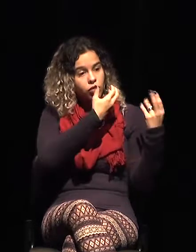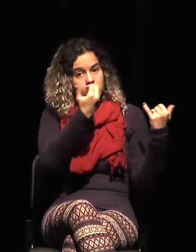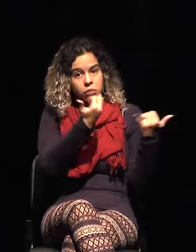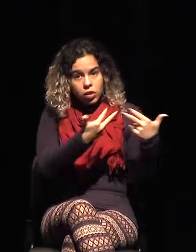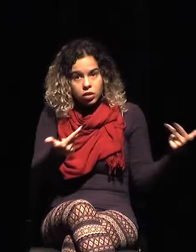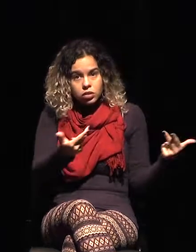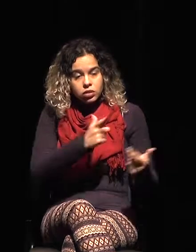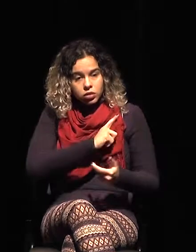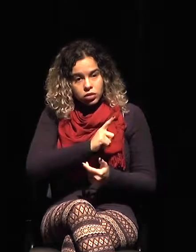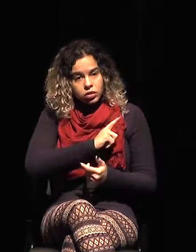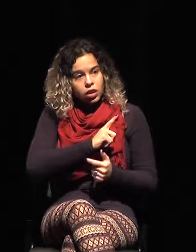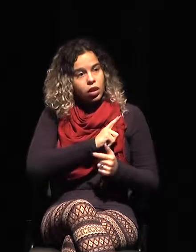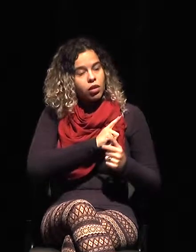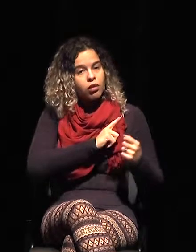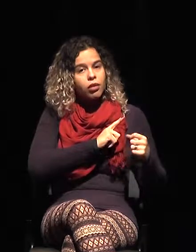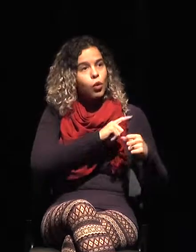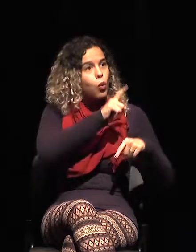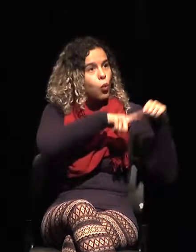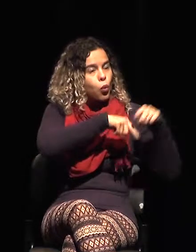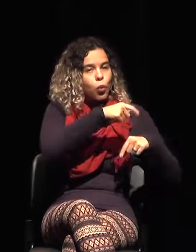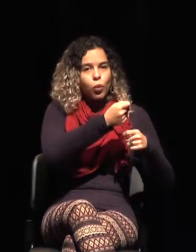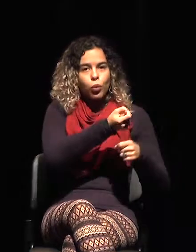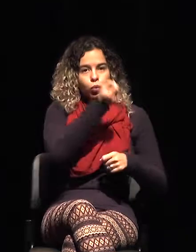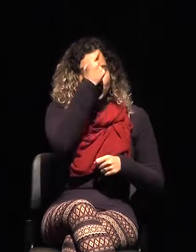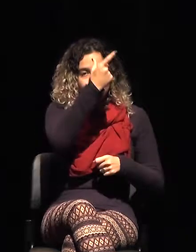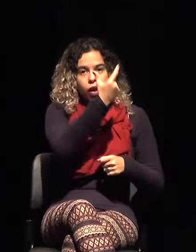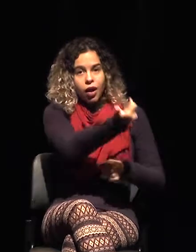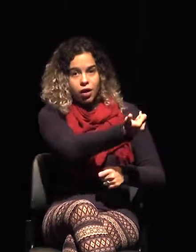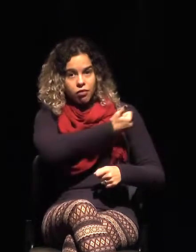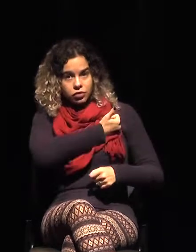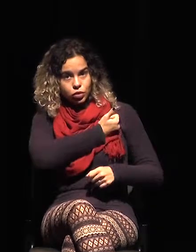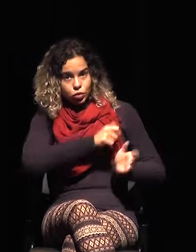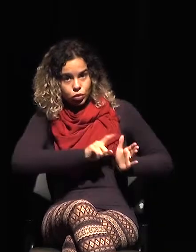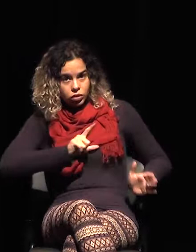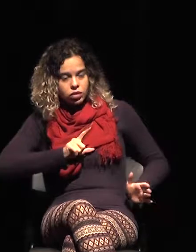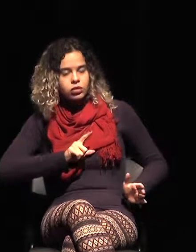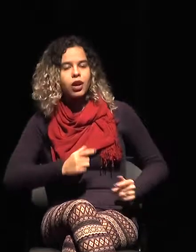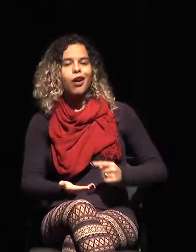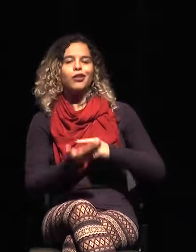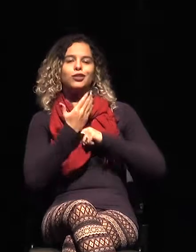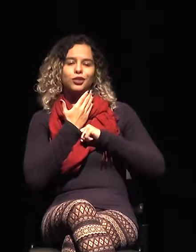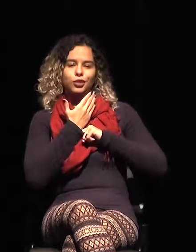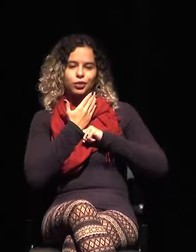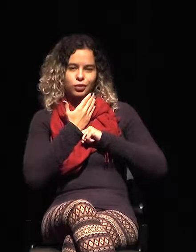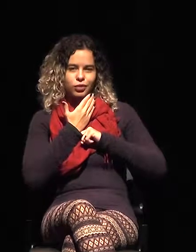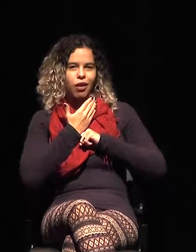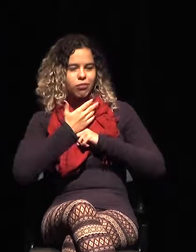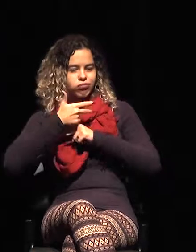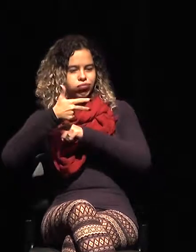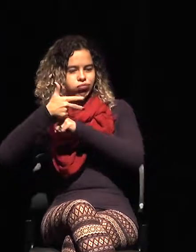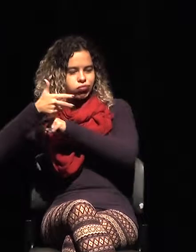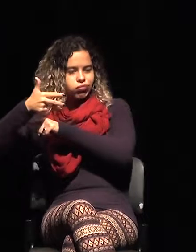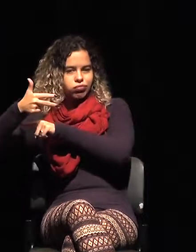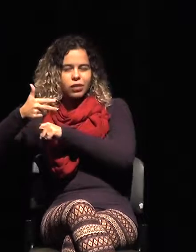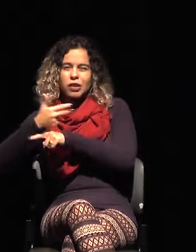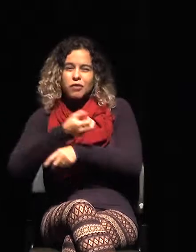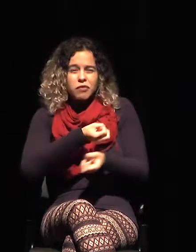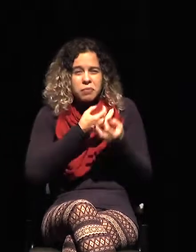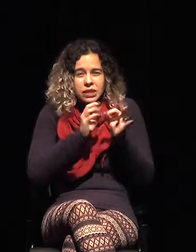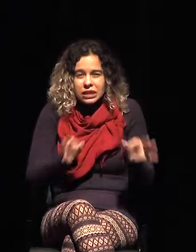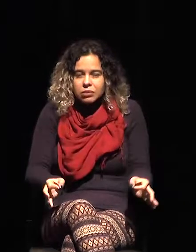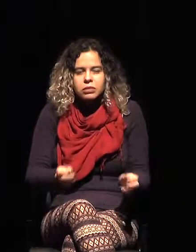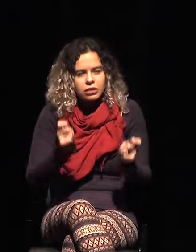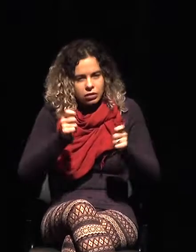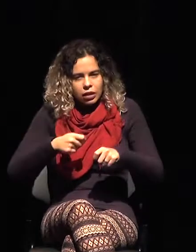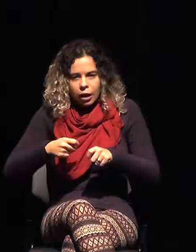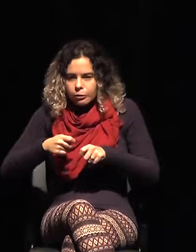o un robo, por ejemplo, esto ya nos va a ayudar, aunque sea una información muy precaria. El Horus es un sistema de